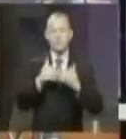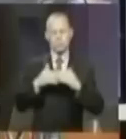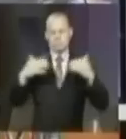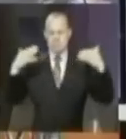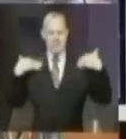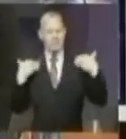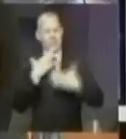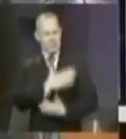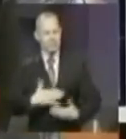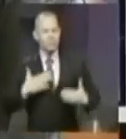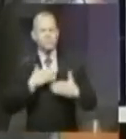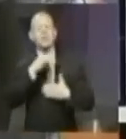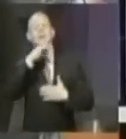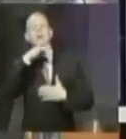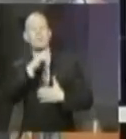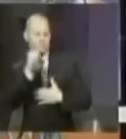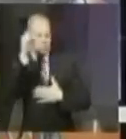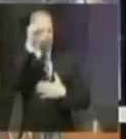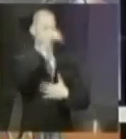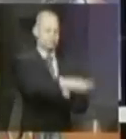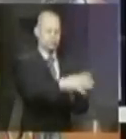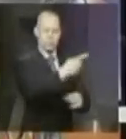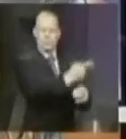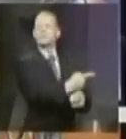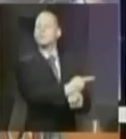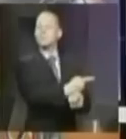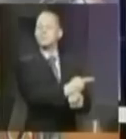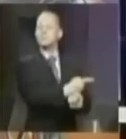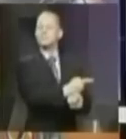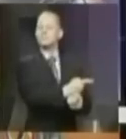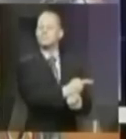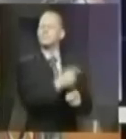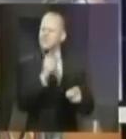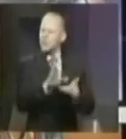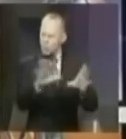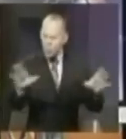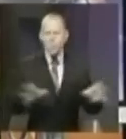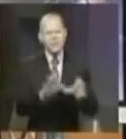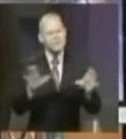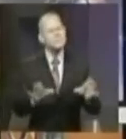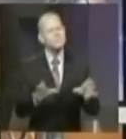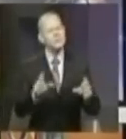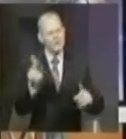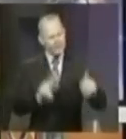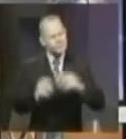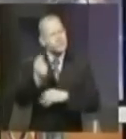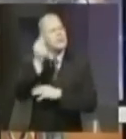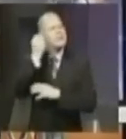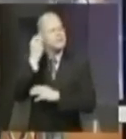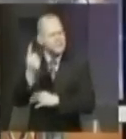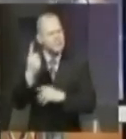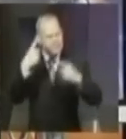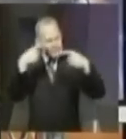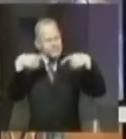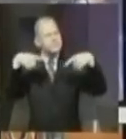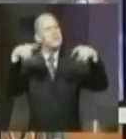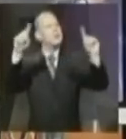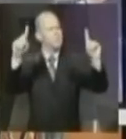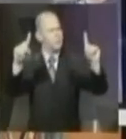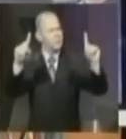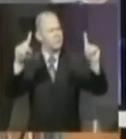playa y botar la basura donde correspondía. Es con acciones que la gente se entiende y se logran las cosas.